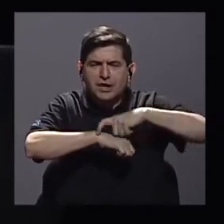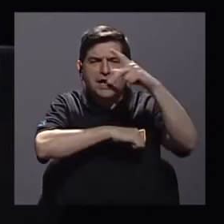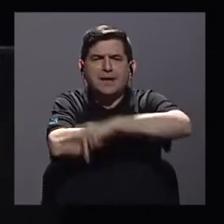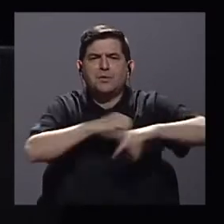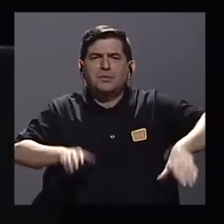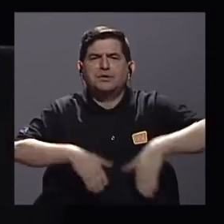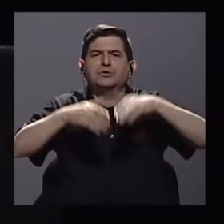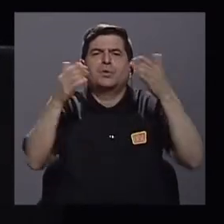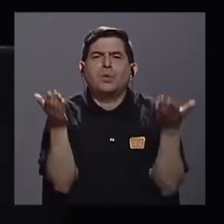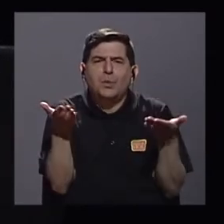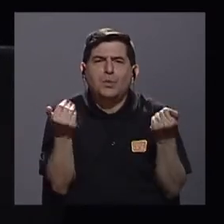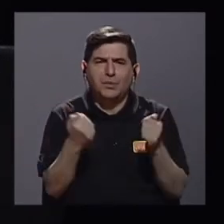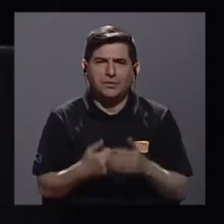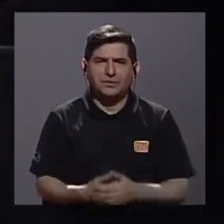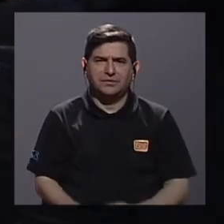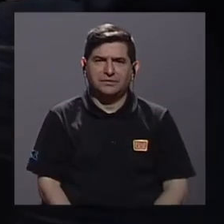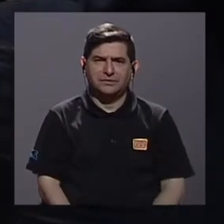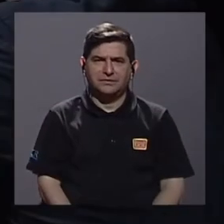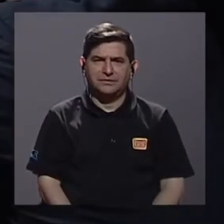que vivimos, doña Julissa?